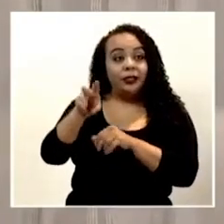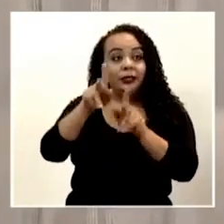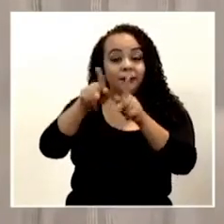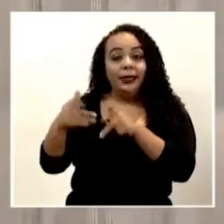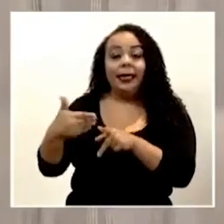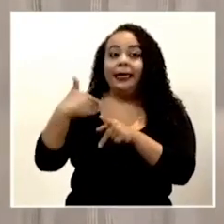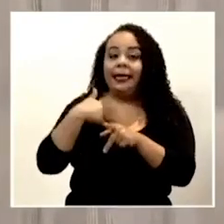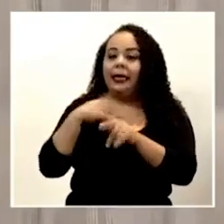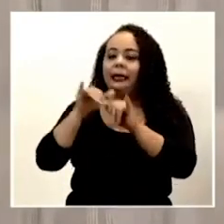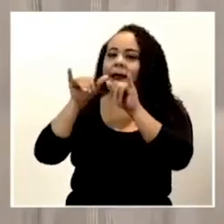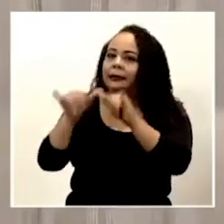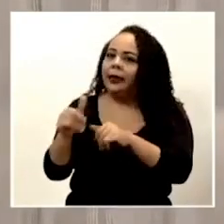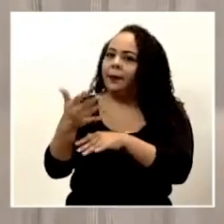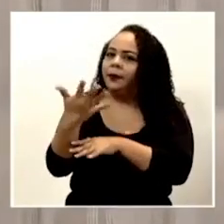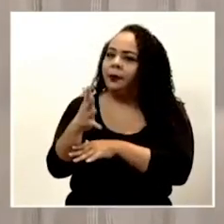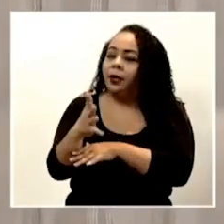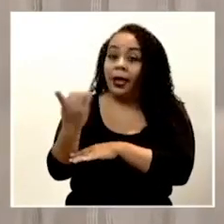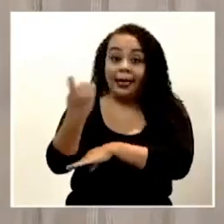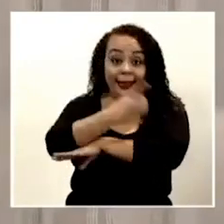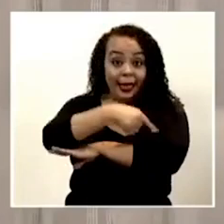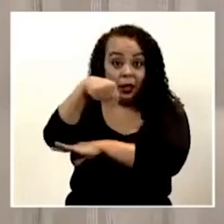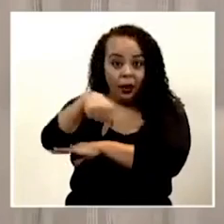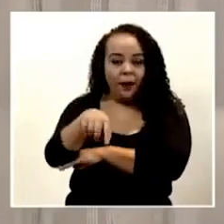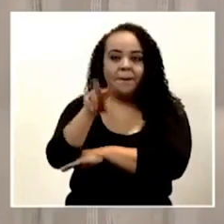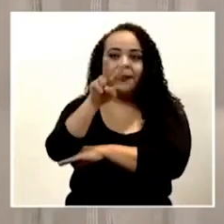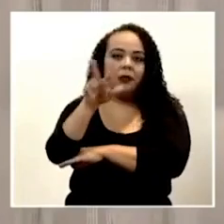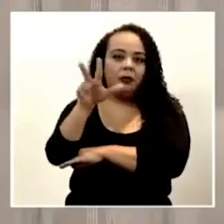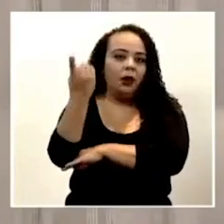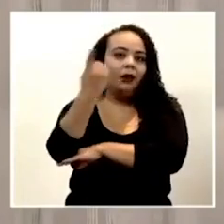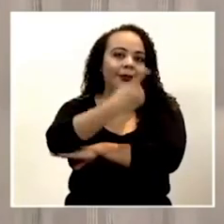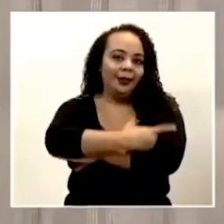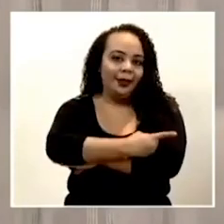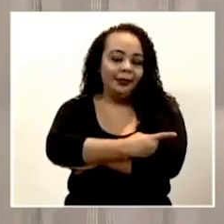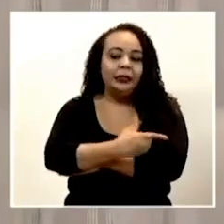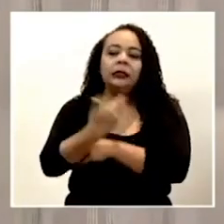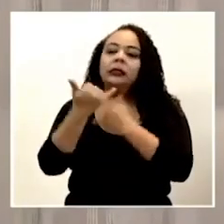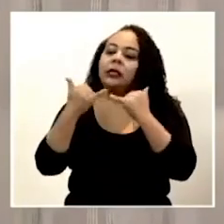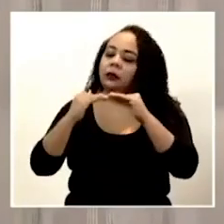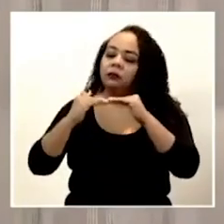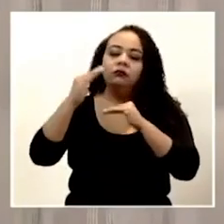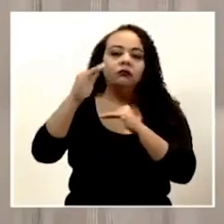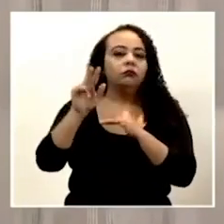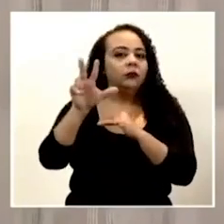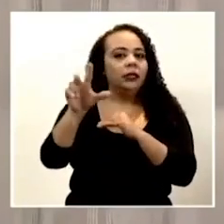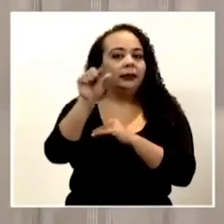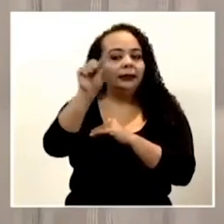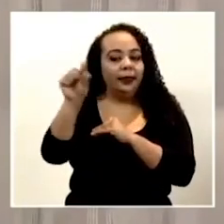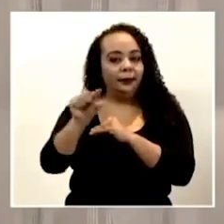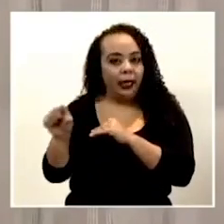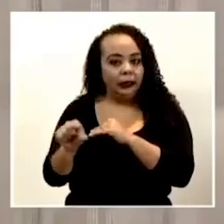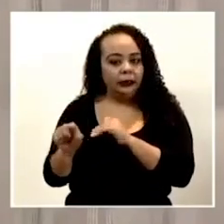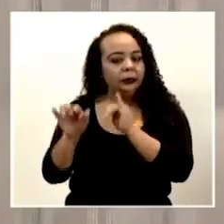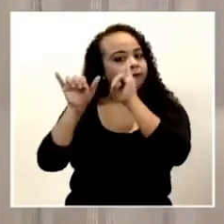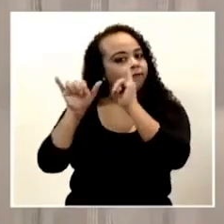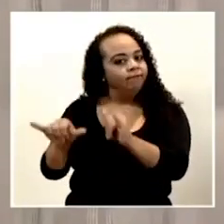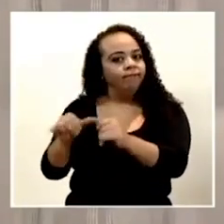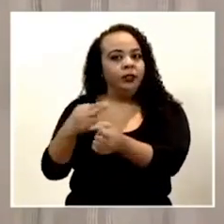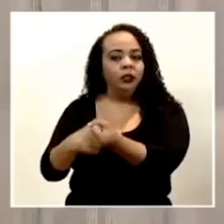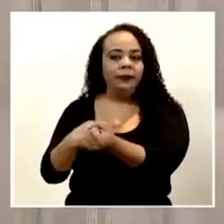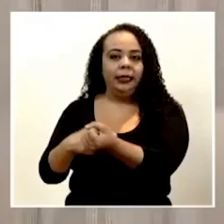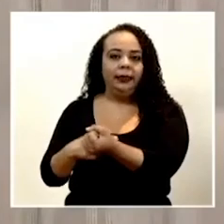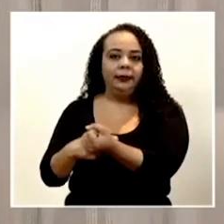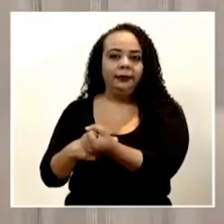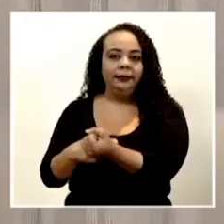una estancia promedio al día de hoy de 23 días. O sea, ya superaron tres semanas en promedio de estar